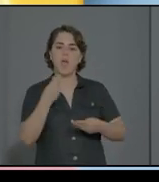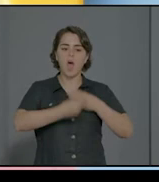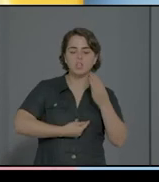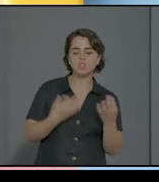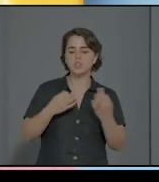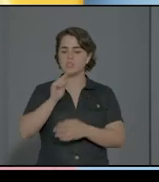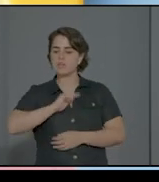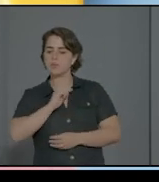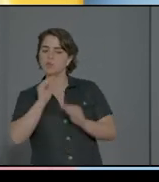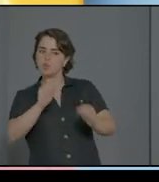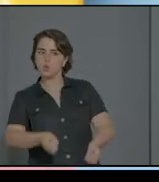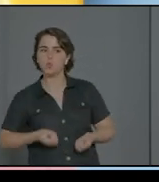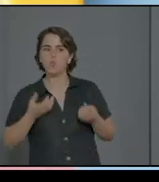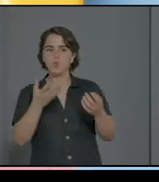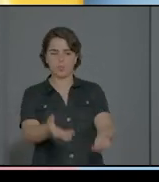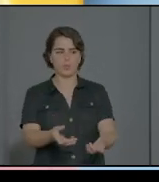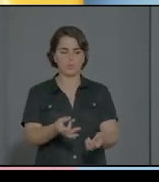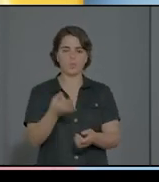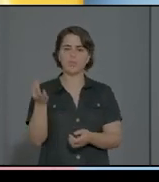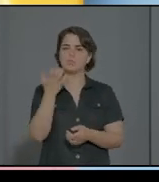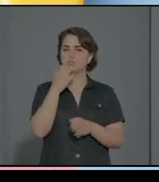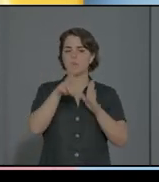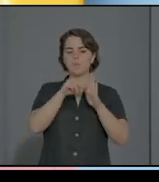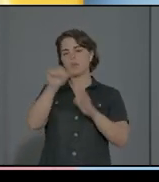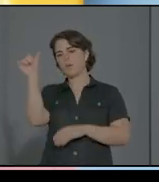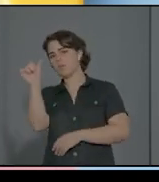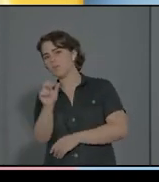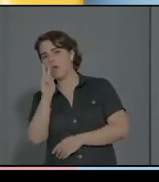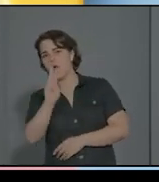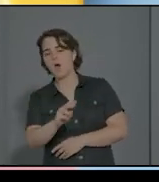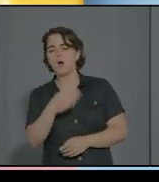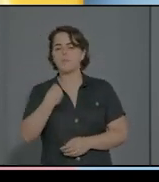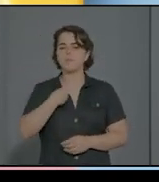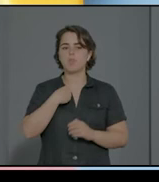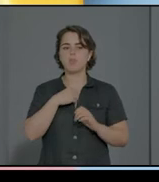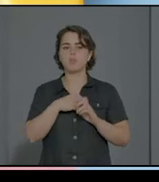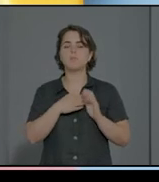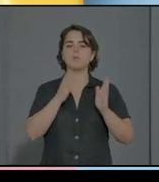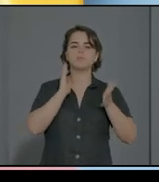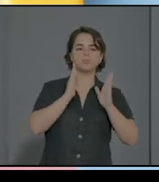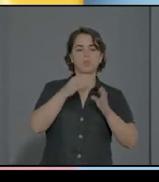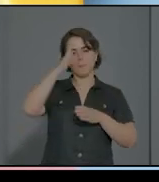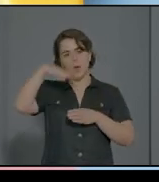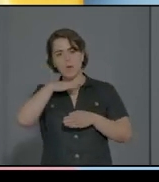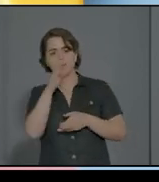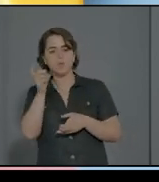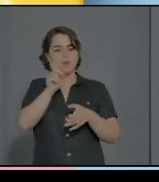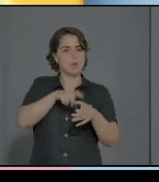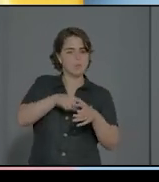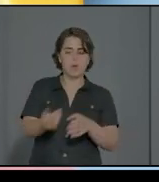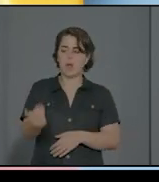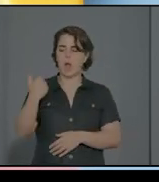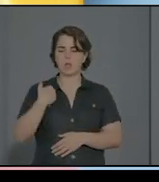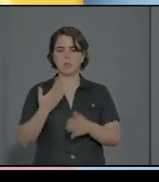vídeos de las sesiones donde ha estado el padre, la madre. Y, por lo tanto, ven piezas, digamos, de los vídeos donde han